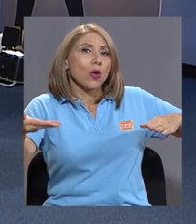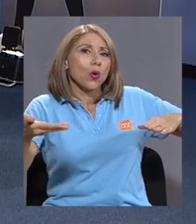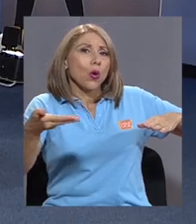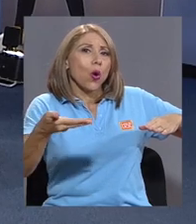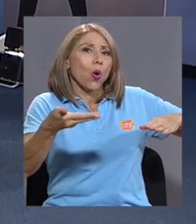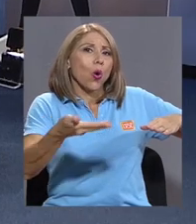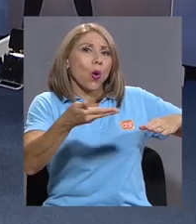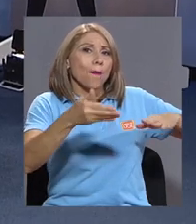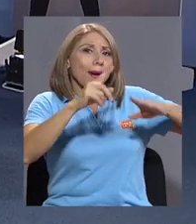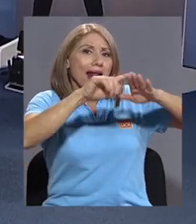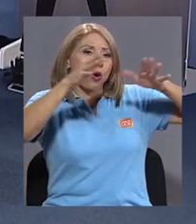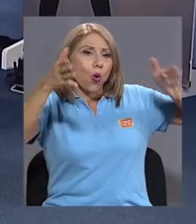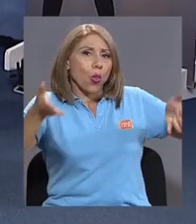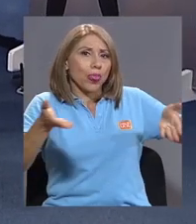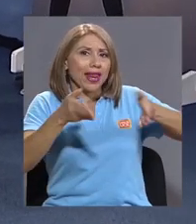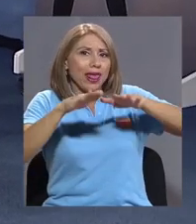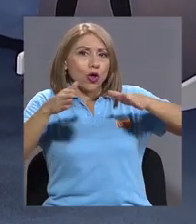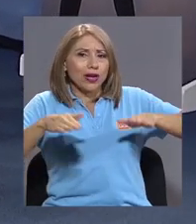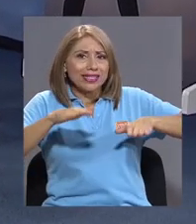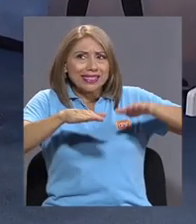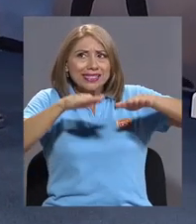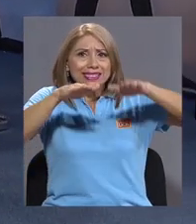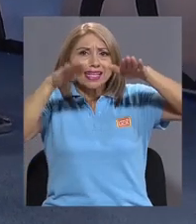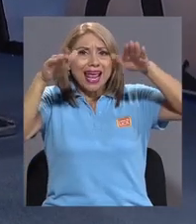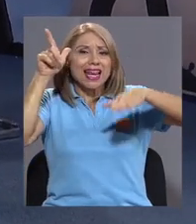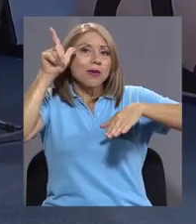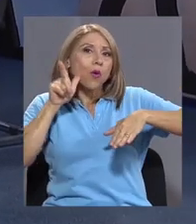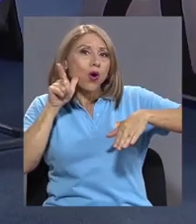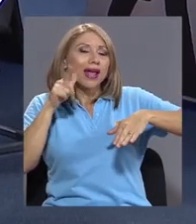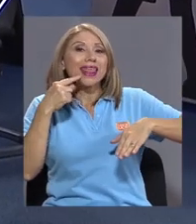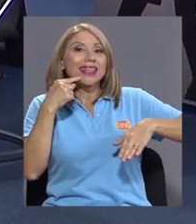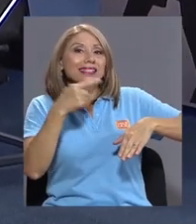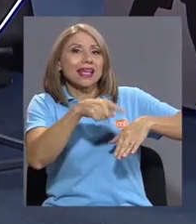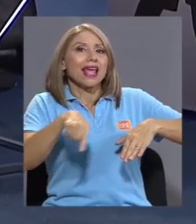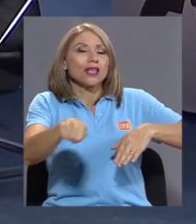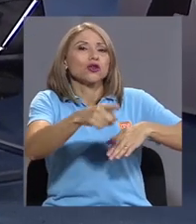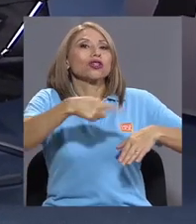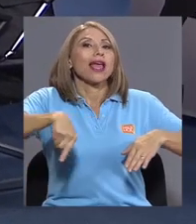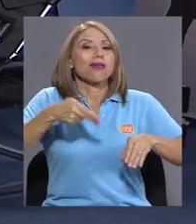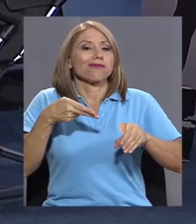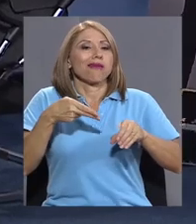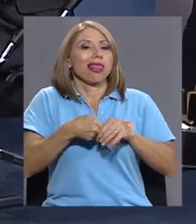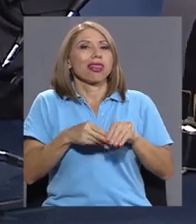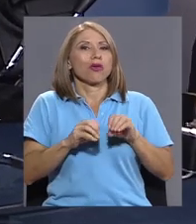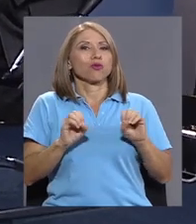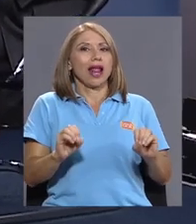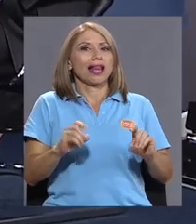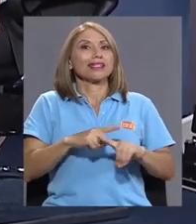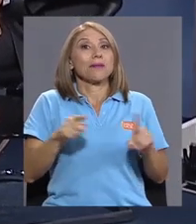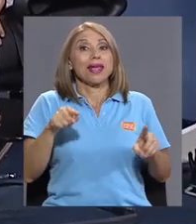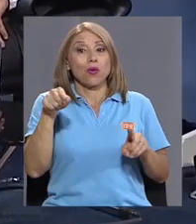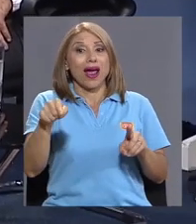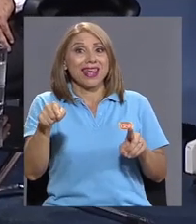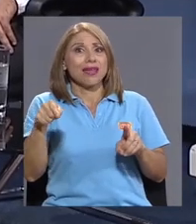Ellos dicen que van a ser carbono neutrales, pero van a llegar una serie de tanqueros que antes no llegaban al puerto de Moín